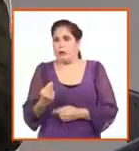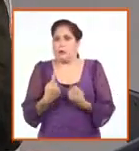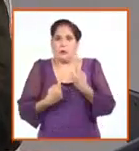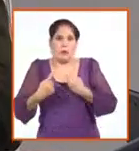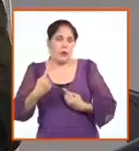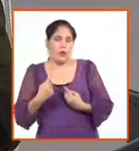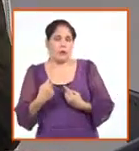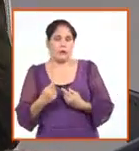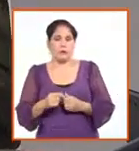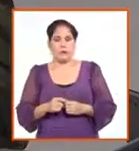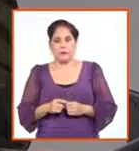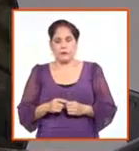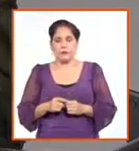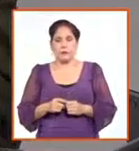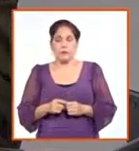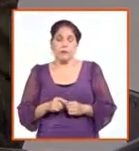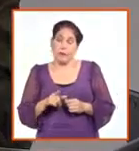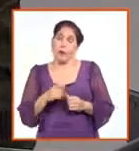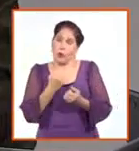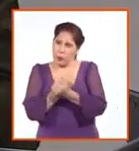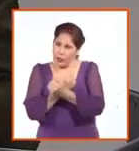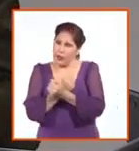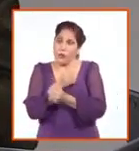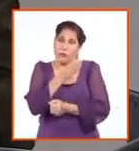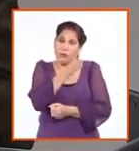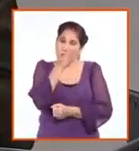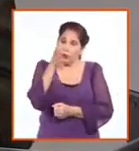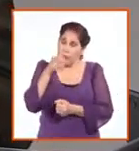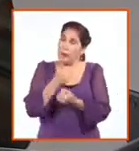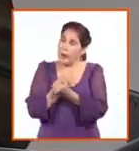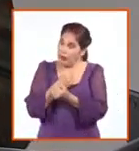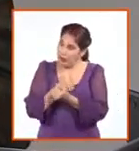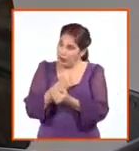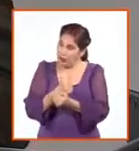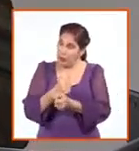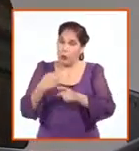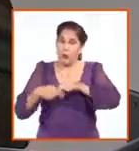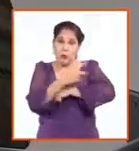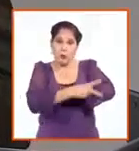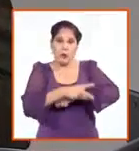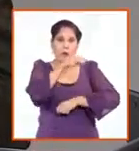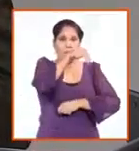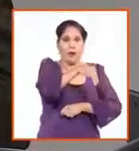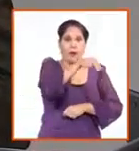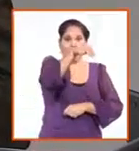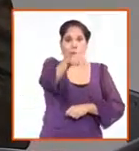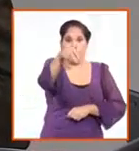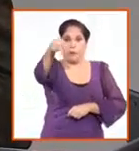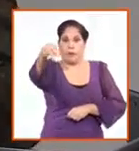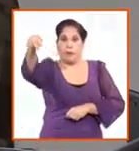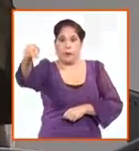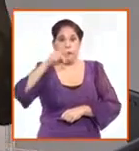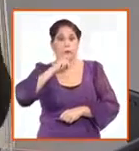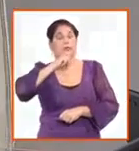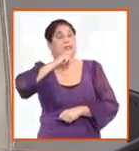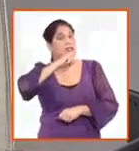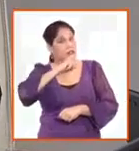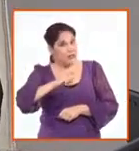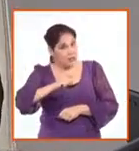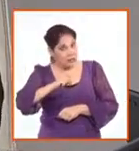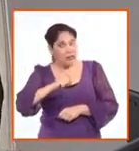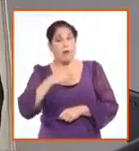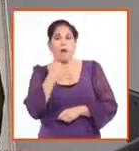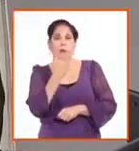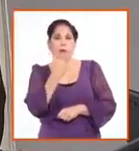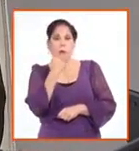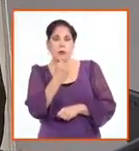tráfico de personas. Y el riesgo, son recorridos de muchos riesgos. Tenemos reiteradas informaciones, donde incluso en los operativos de las